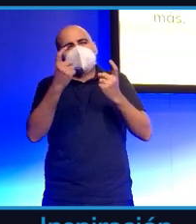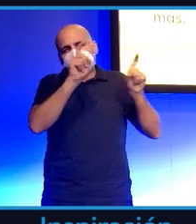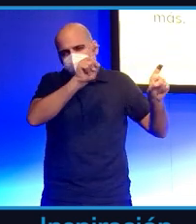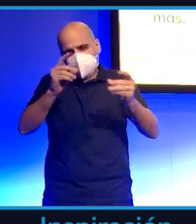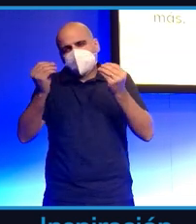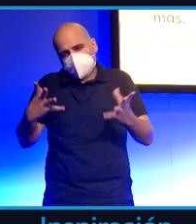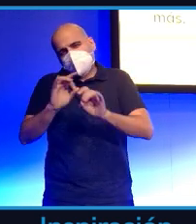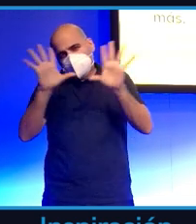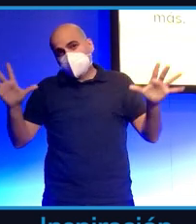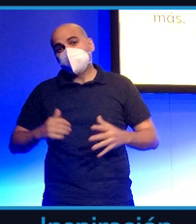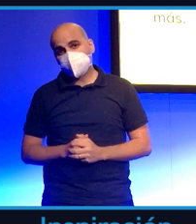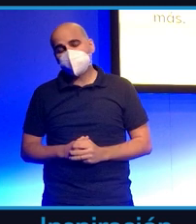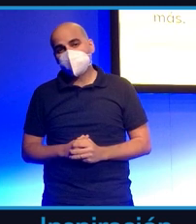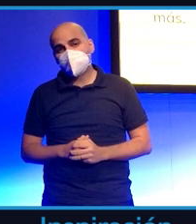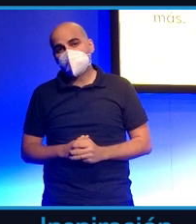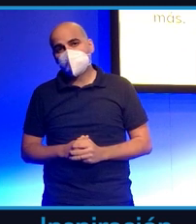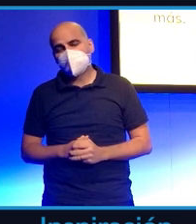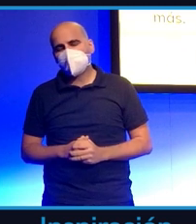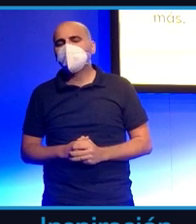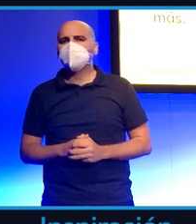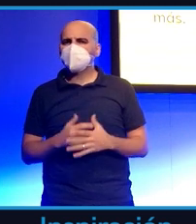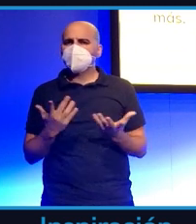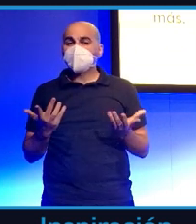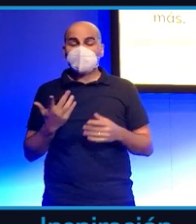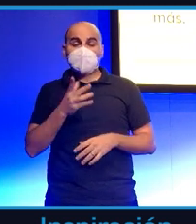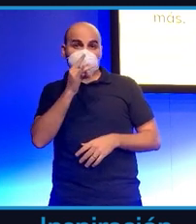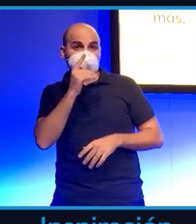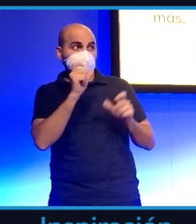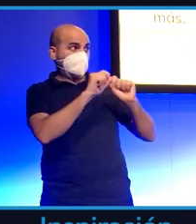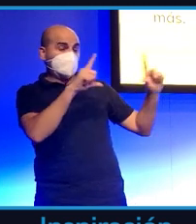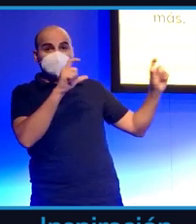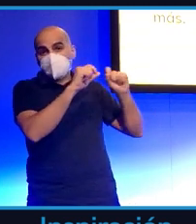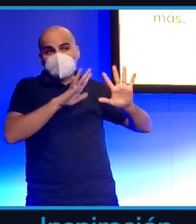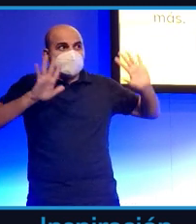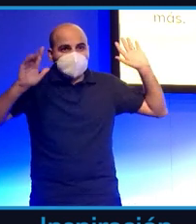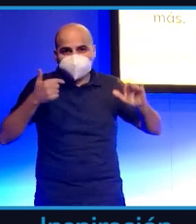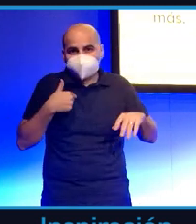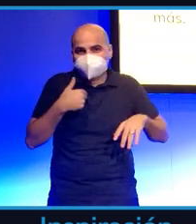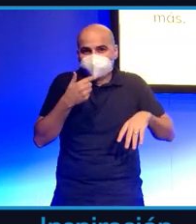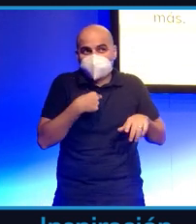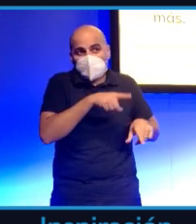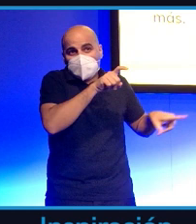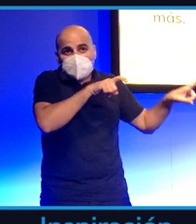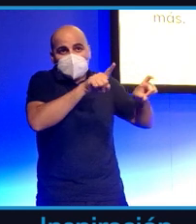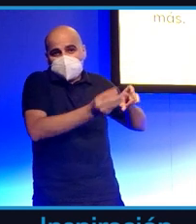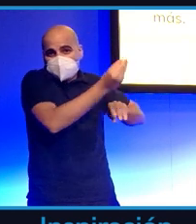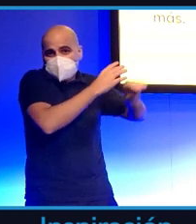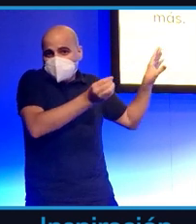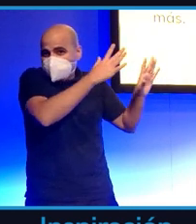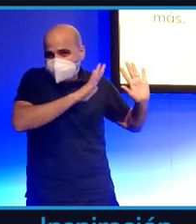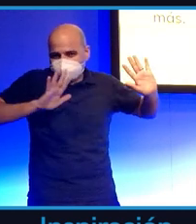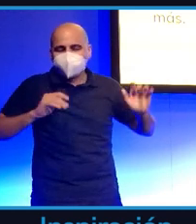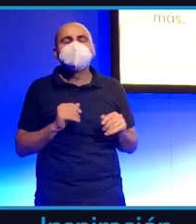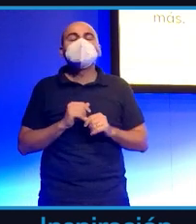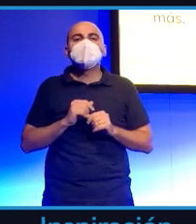Y esto es curioso, lo he querido destacar, por cierto las fotos totalmente aleatorias los políticos prefieren a